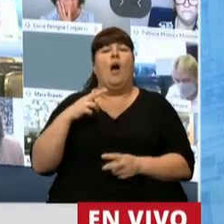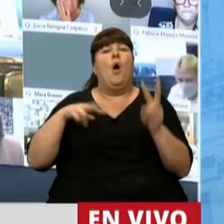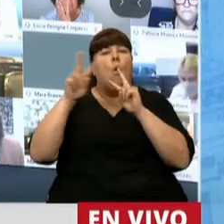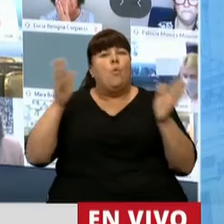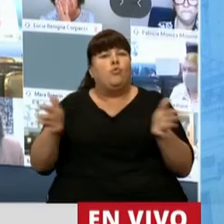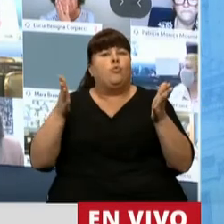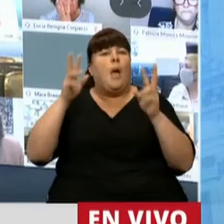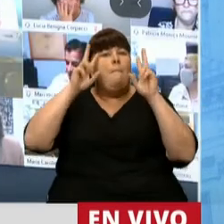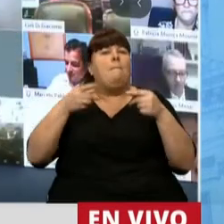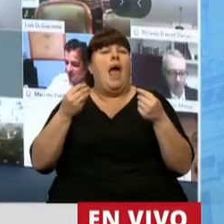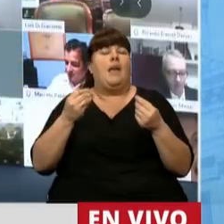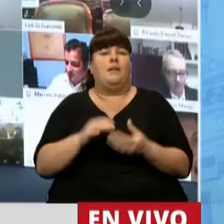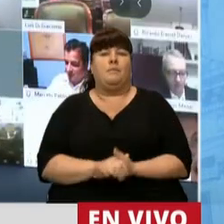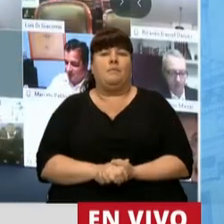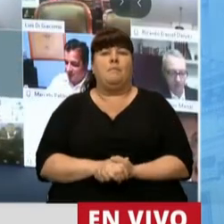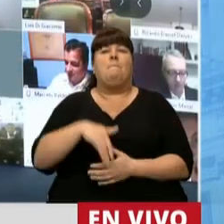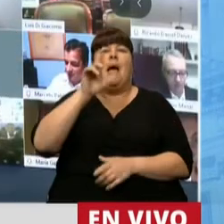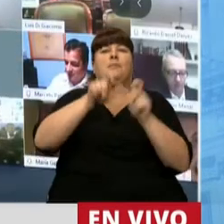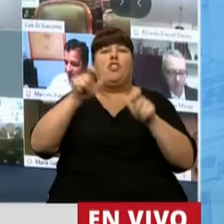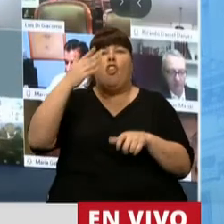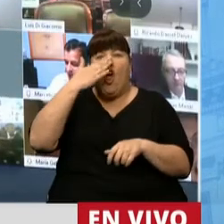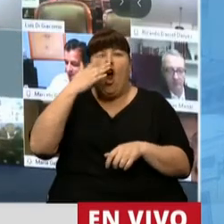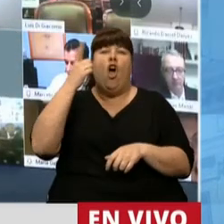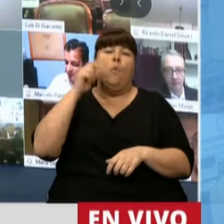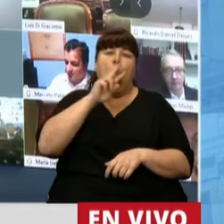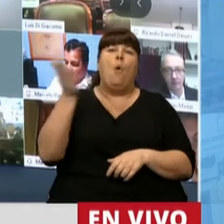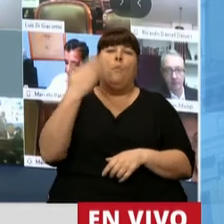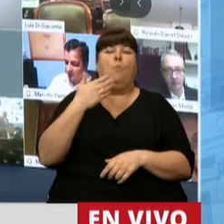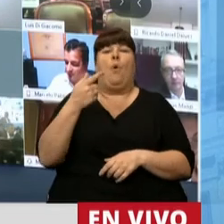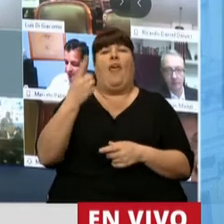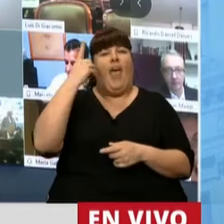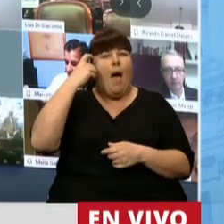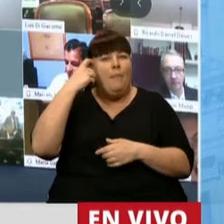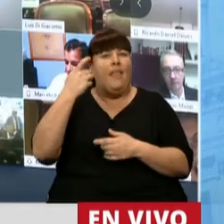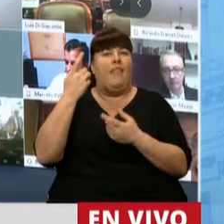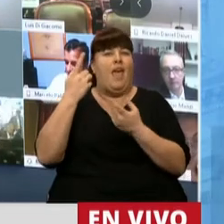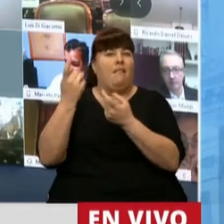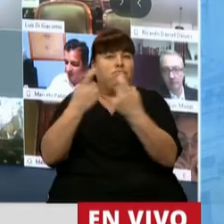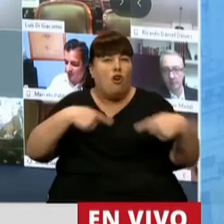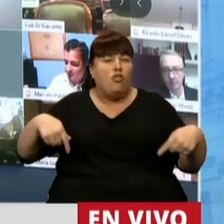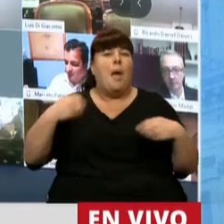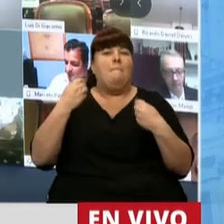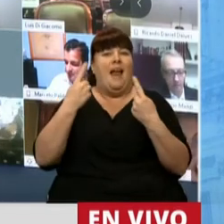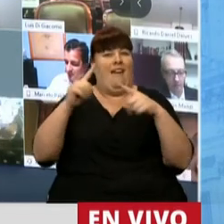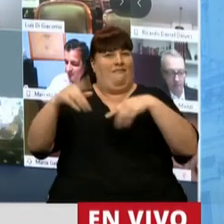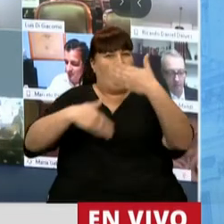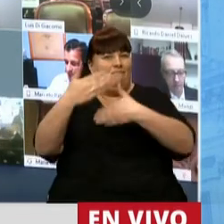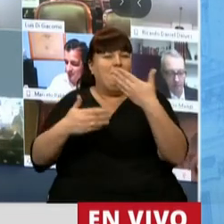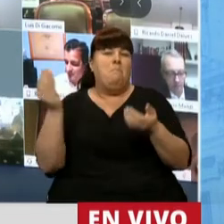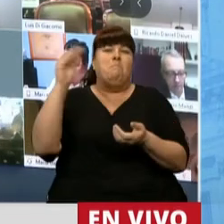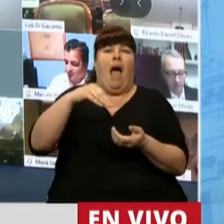generando mecanismos para lograr que más cordobesas y cordobeses conecten aprendizajes y saberes para innovar